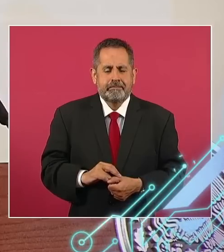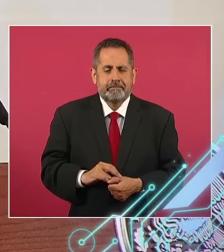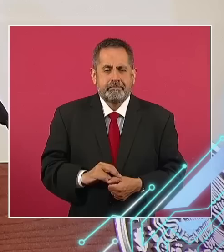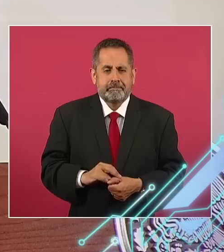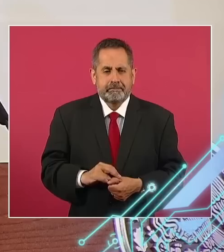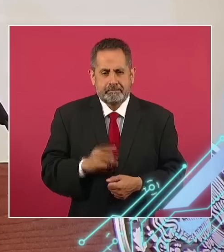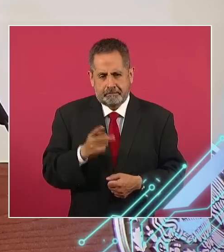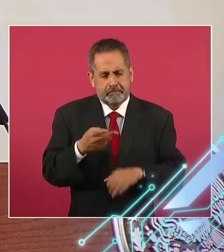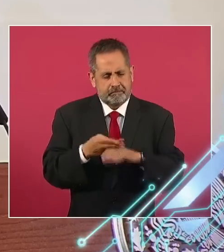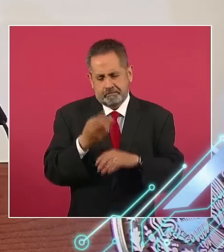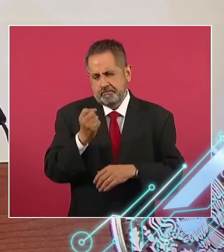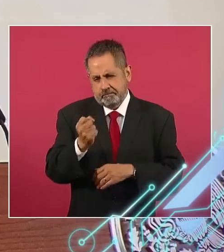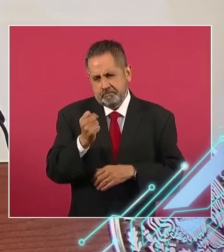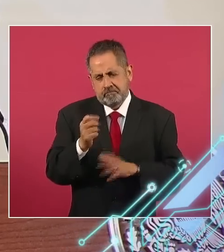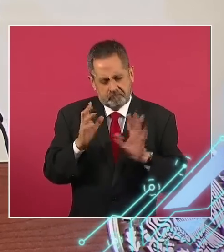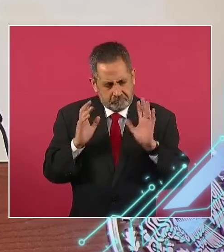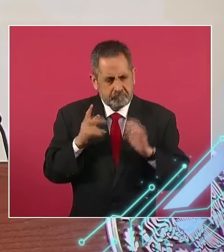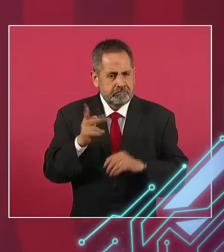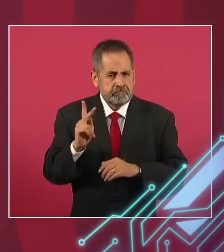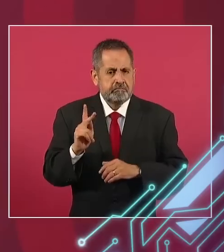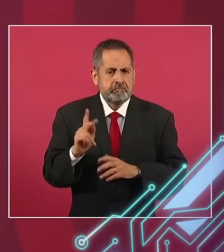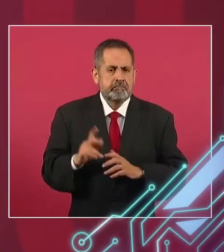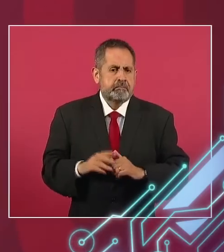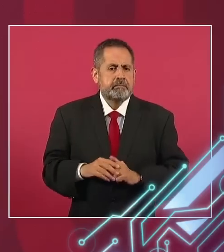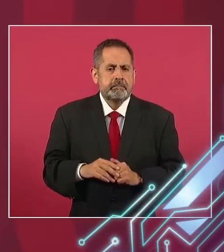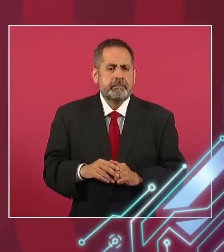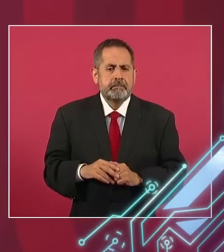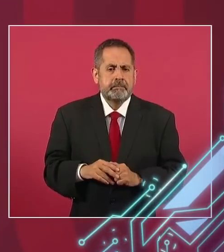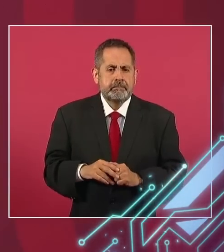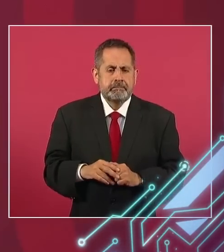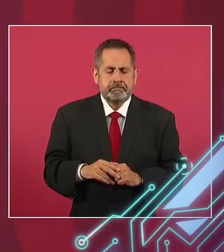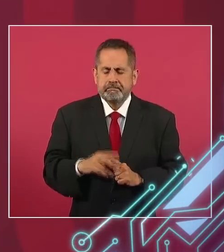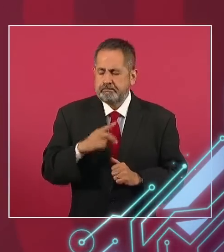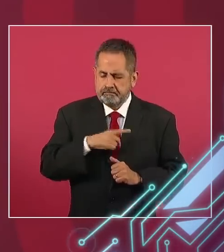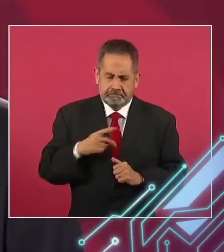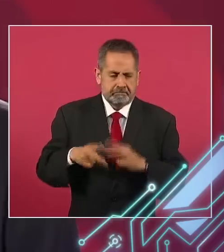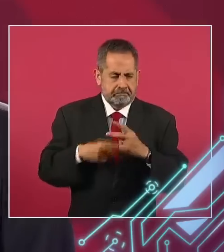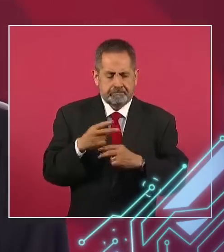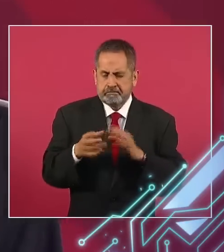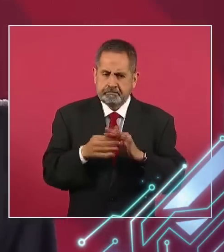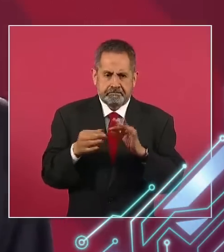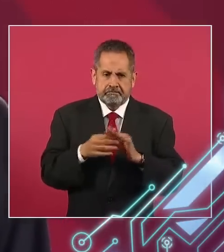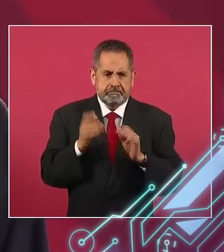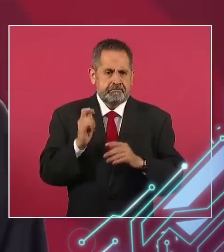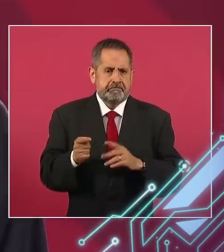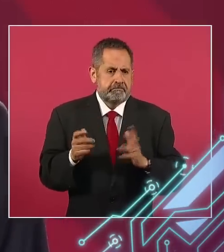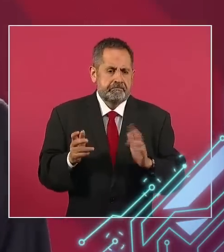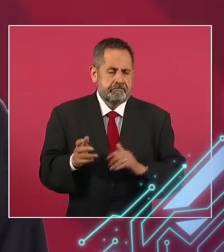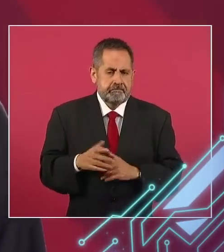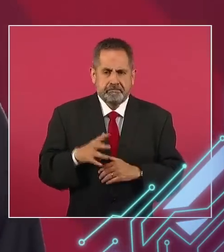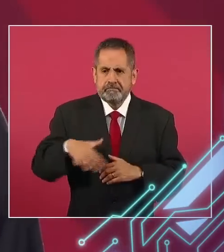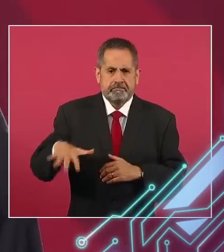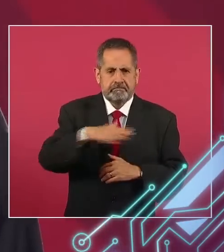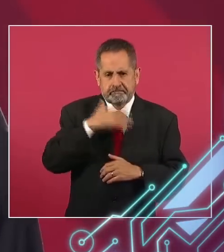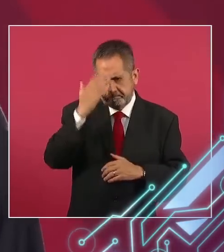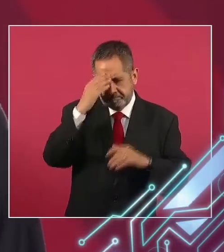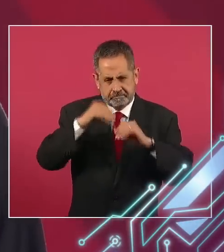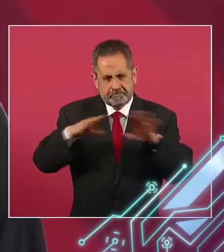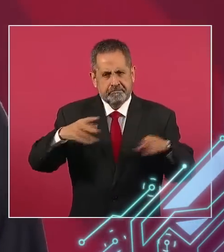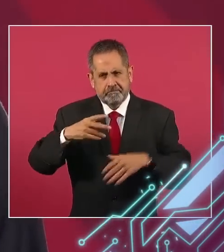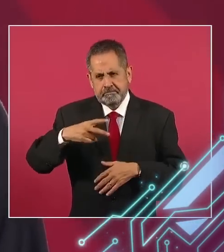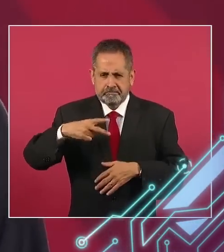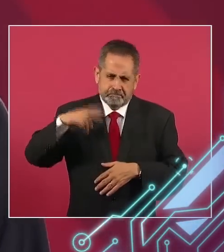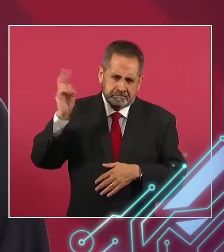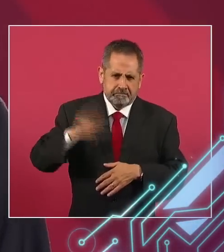Es muy fuerte todo esto, pero... Se tiene que conocer toda la verdad.